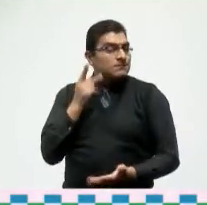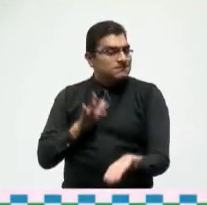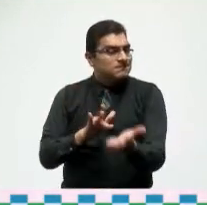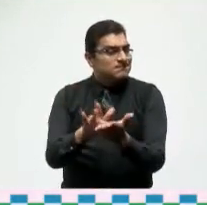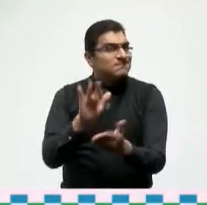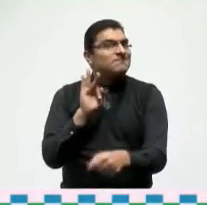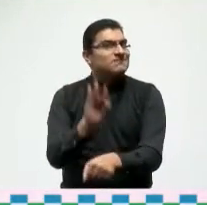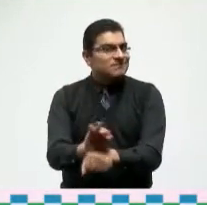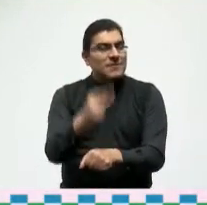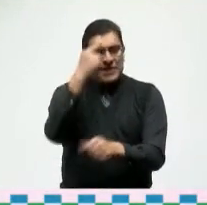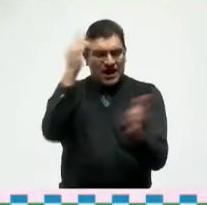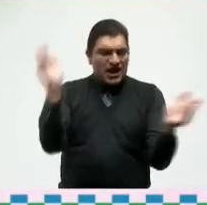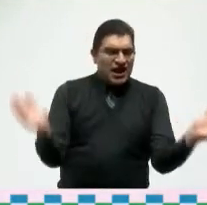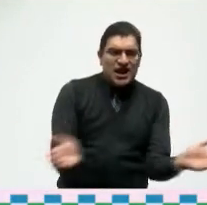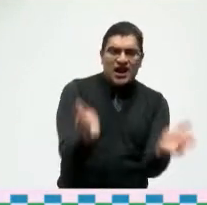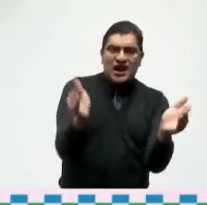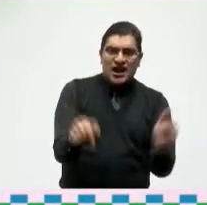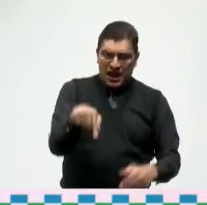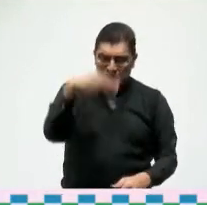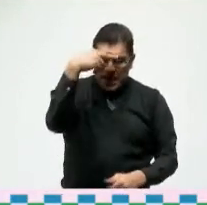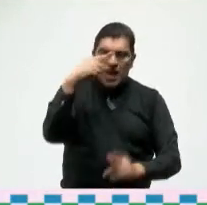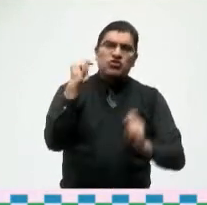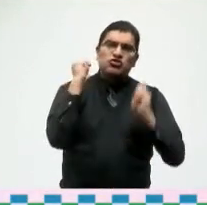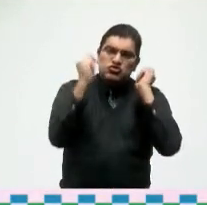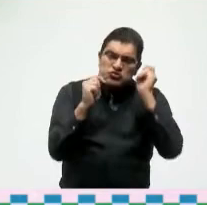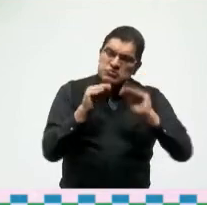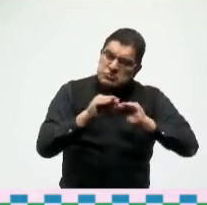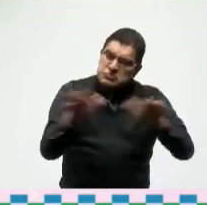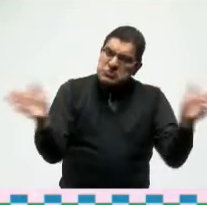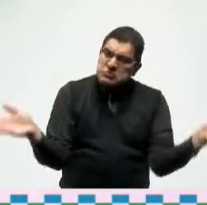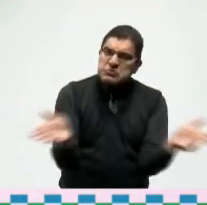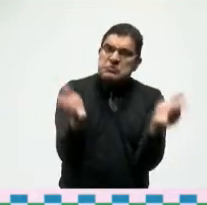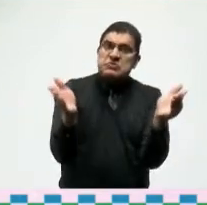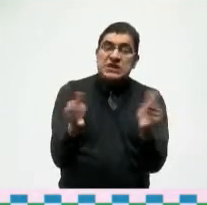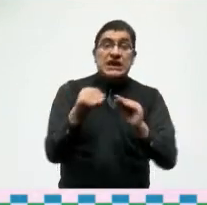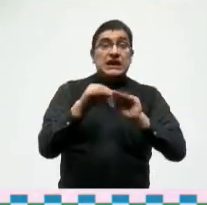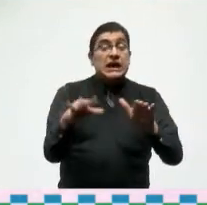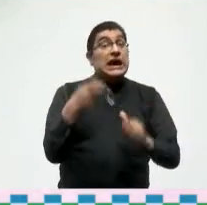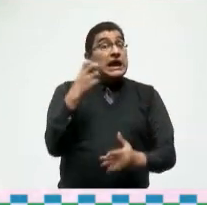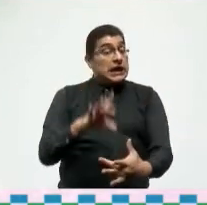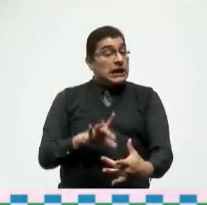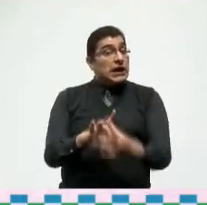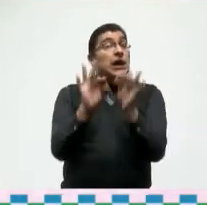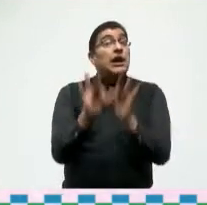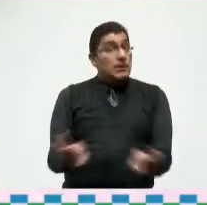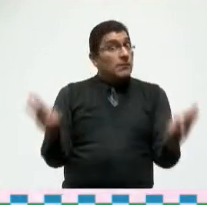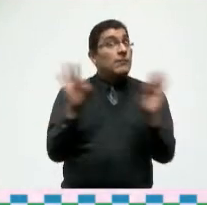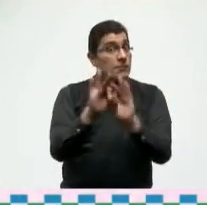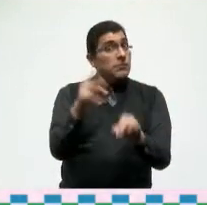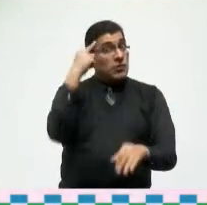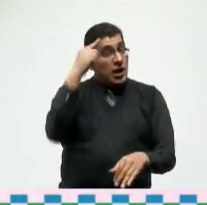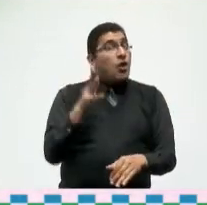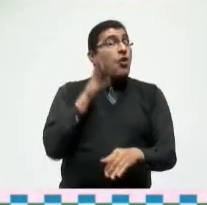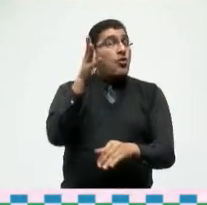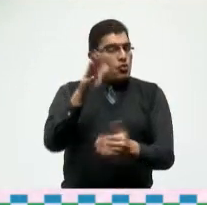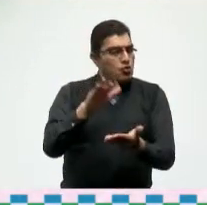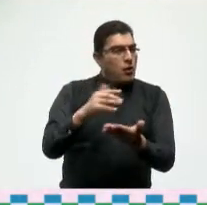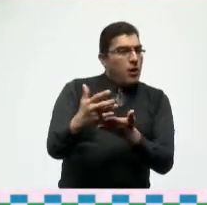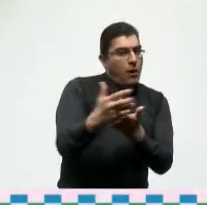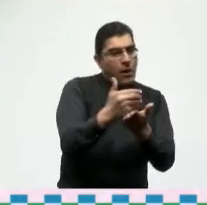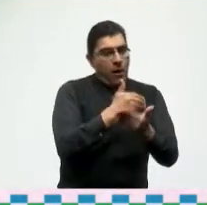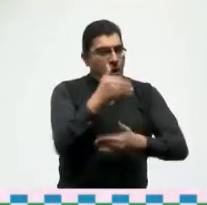para aumentar el turismo en nuestro país y que serán parte fundamental de la recuperación